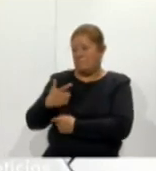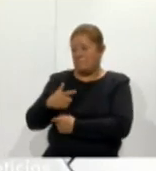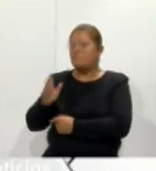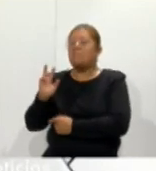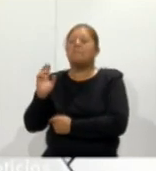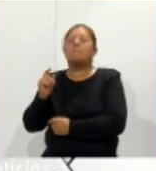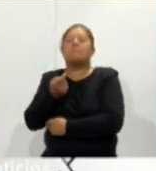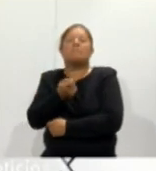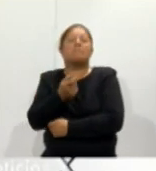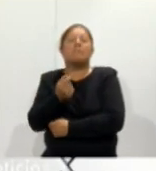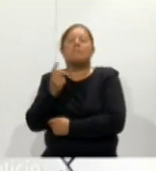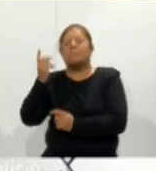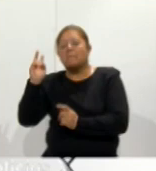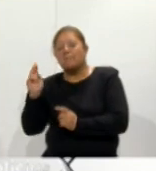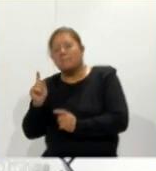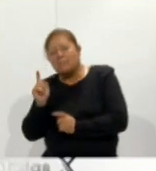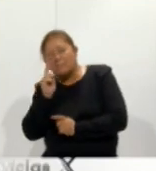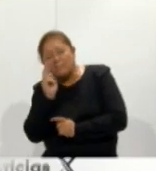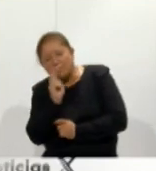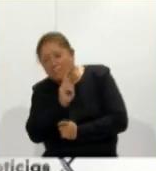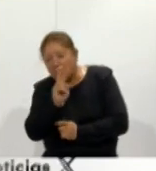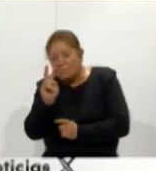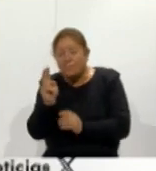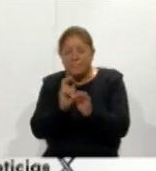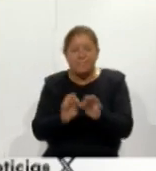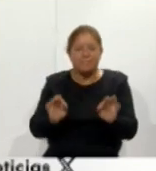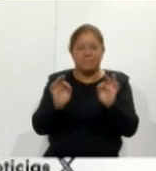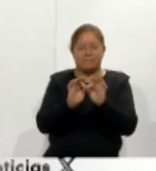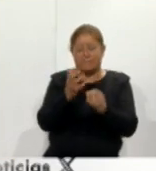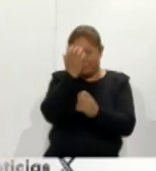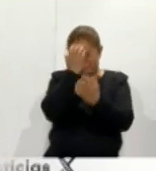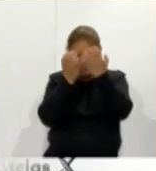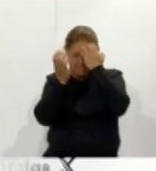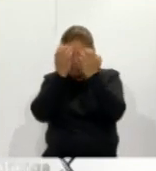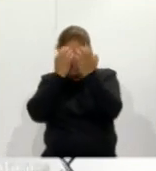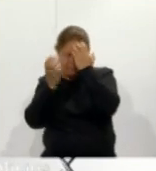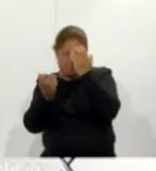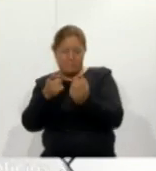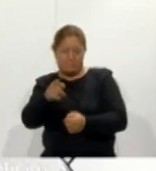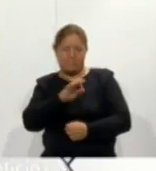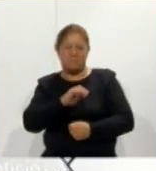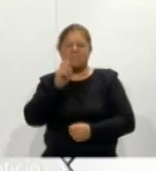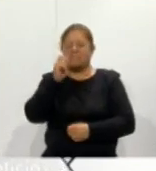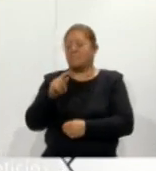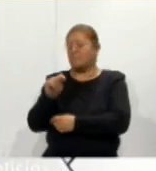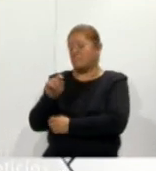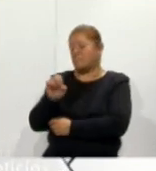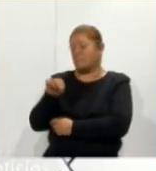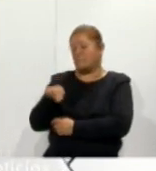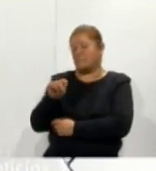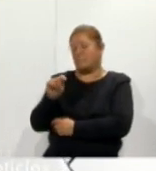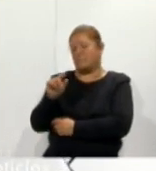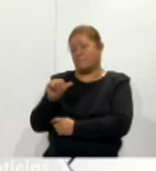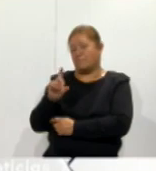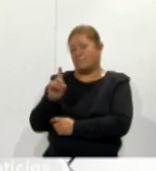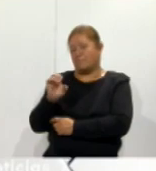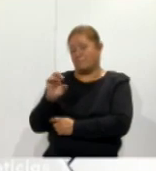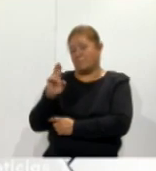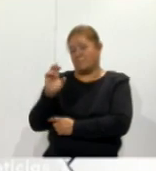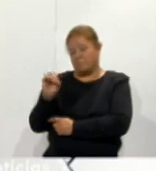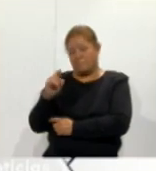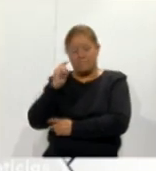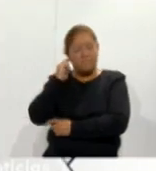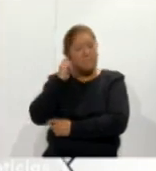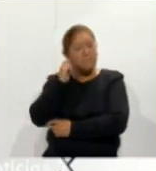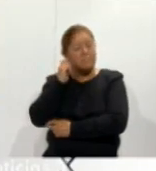vayan conociendo esta parte que es muy importante dentro de la fiesta brava que es el tentadero. Generalmente los tentaderos se hacen a puerta